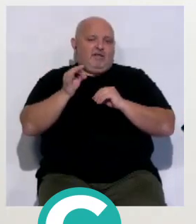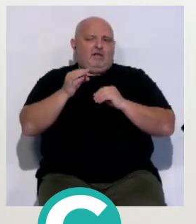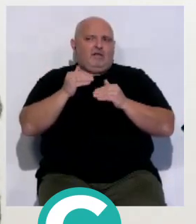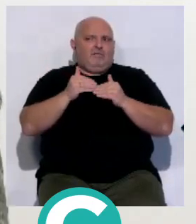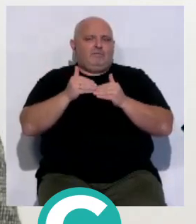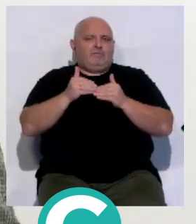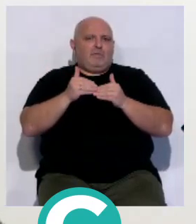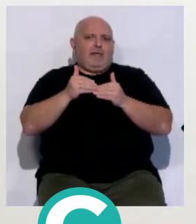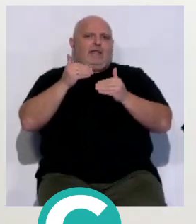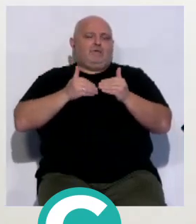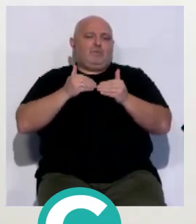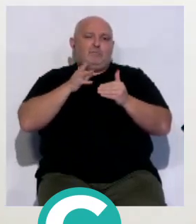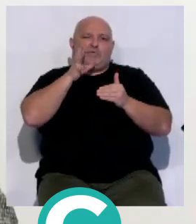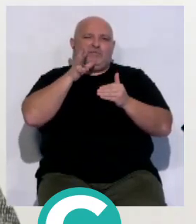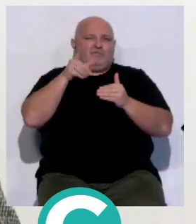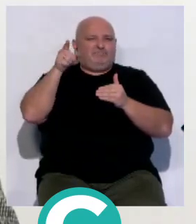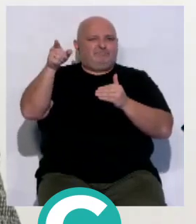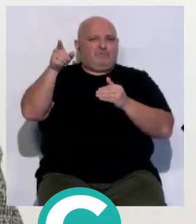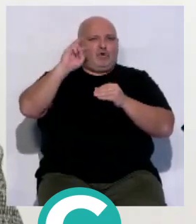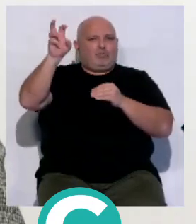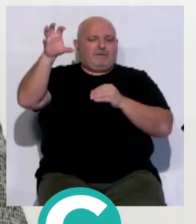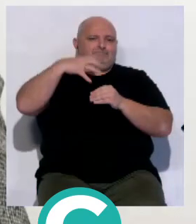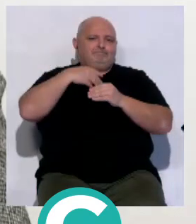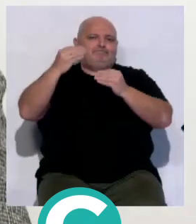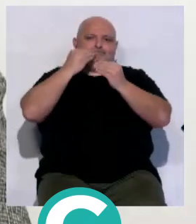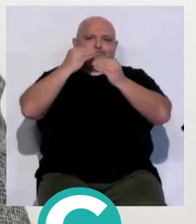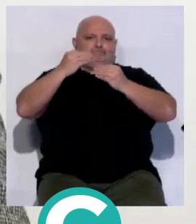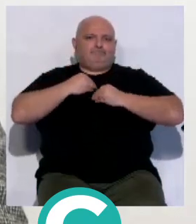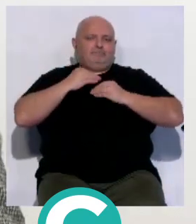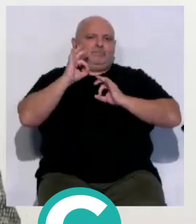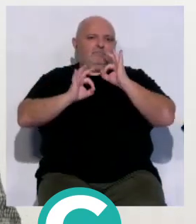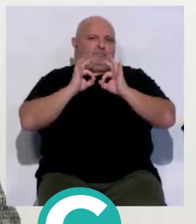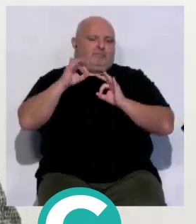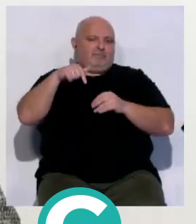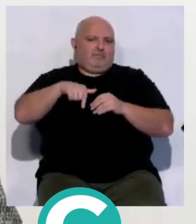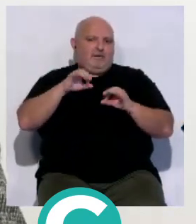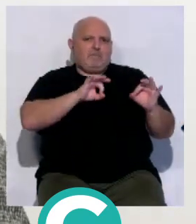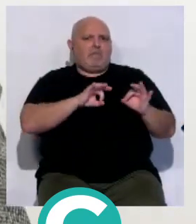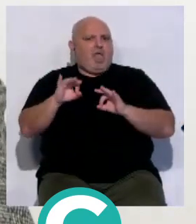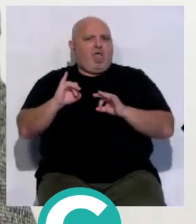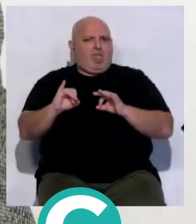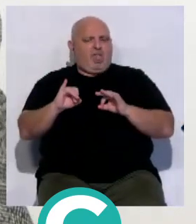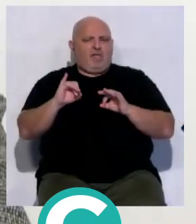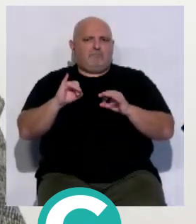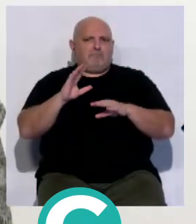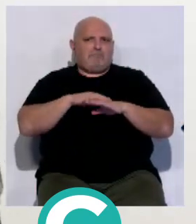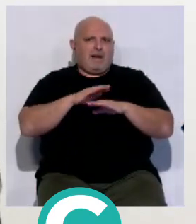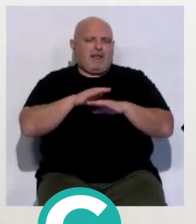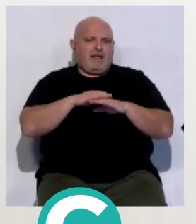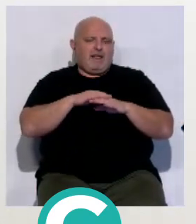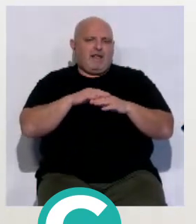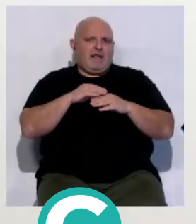adelantado una edición, por los motivos que todos conocemos, nuestra ciudad y nuestra provincia está preparada, desde luego, para